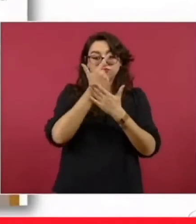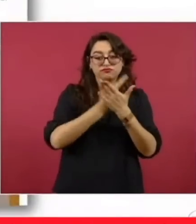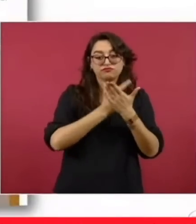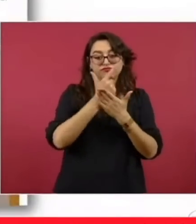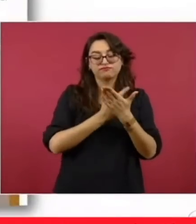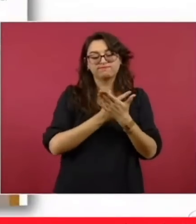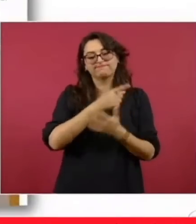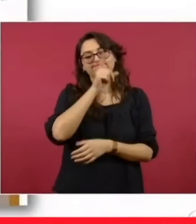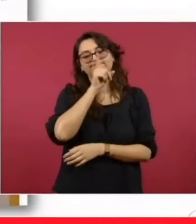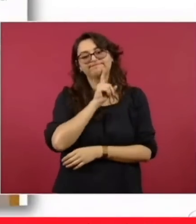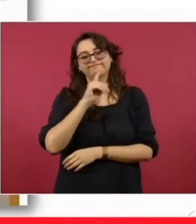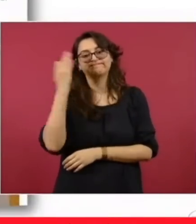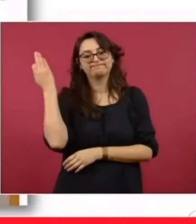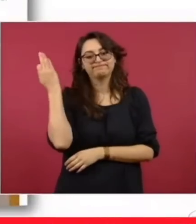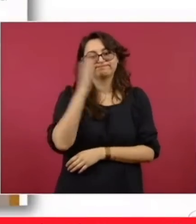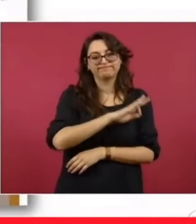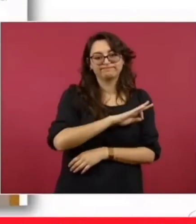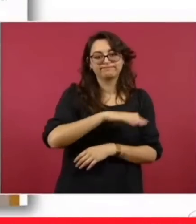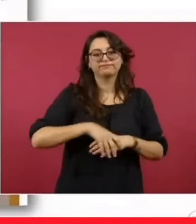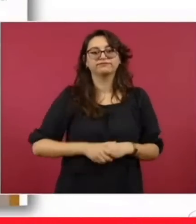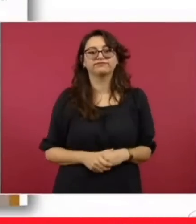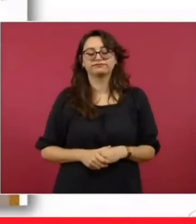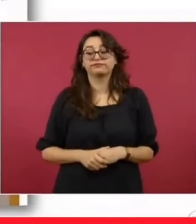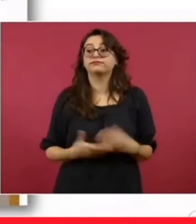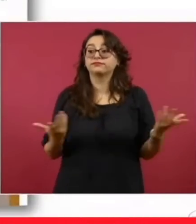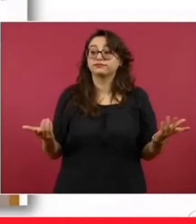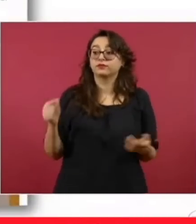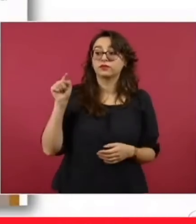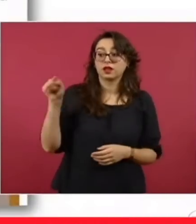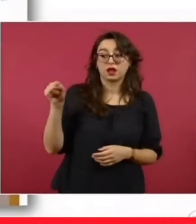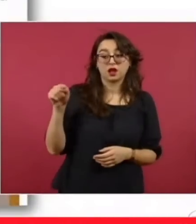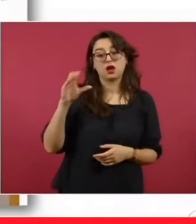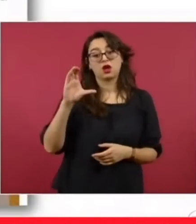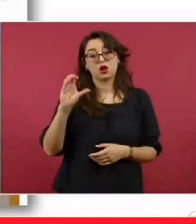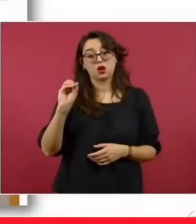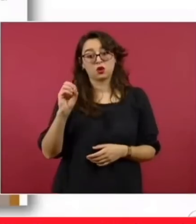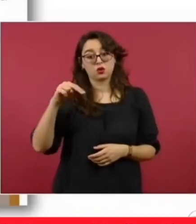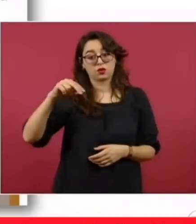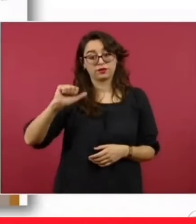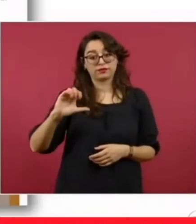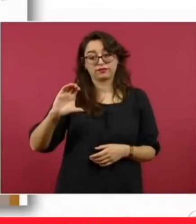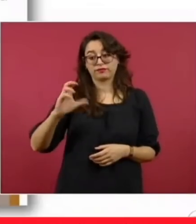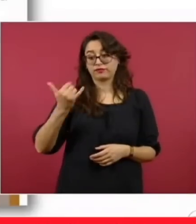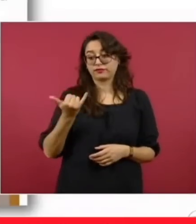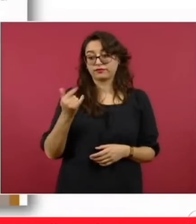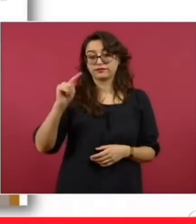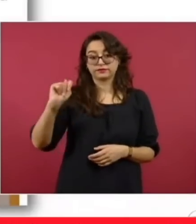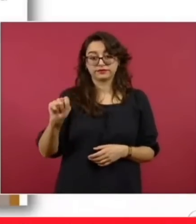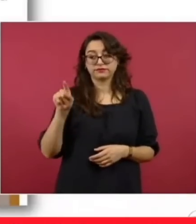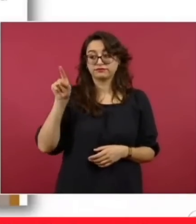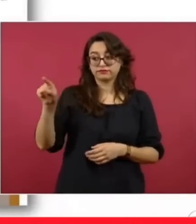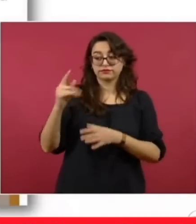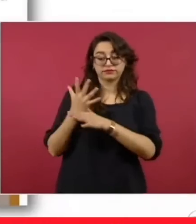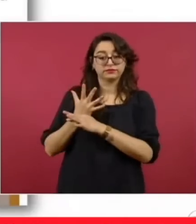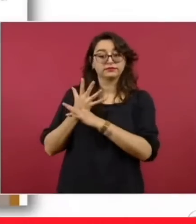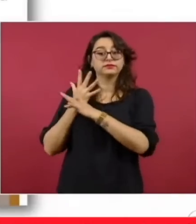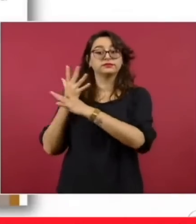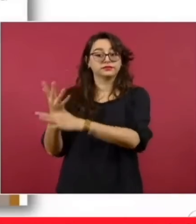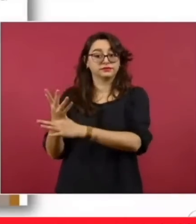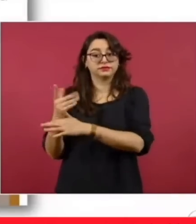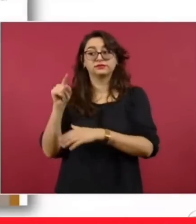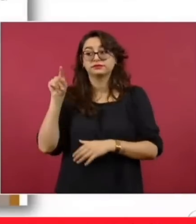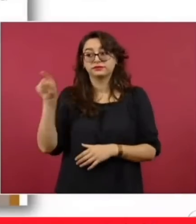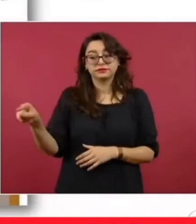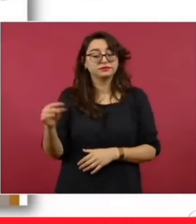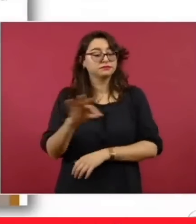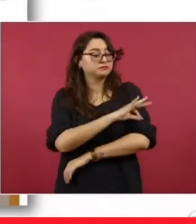Consejo Nacional de Humanidades, Ciencias, Tecnología e Innovación informó que la vacuna mexicana patria contra el